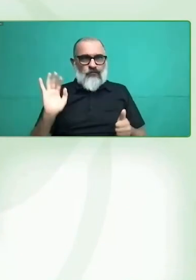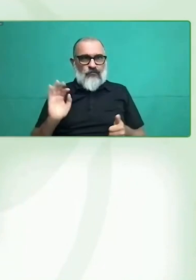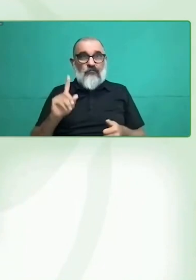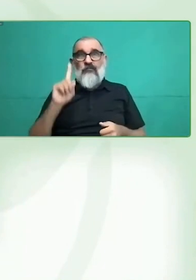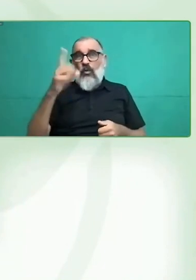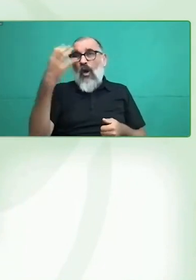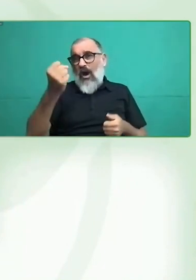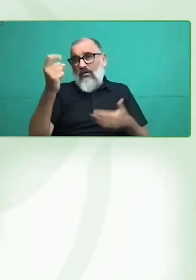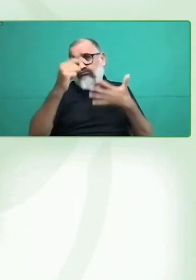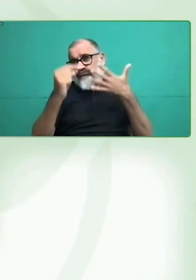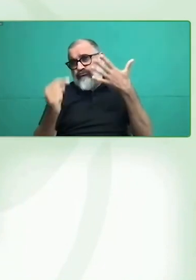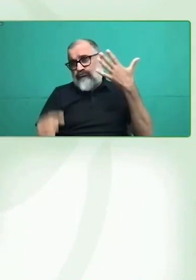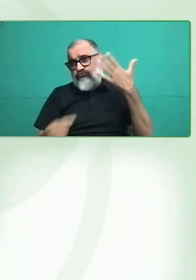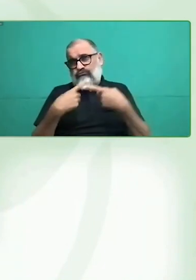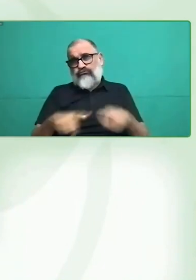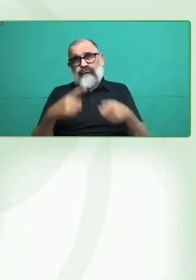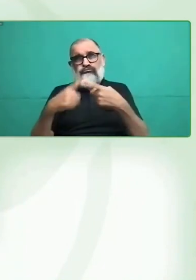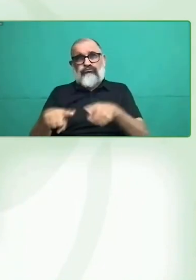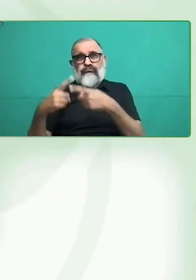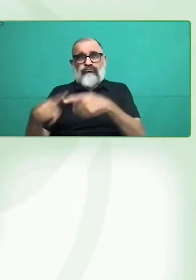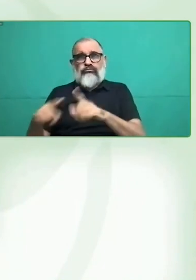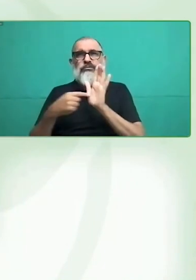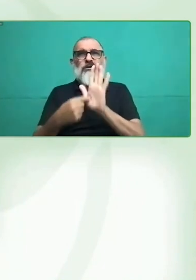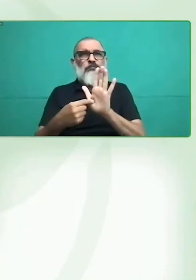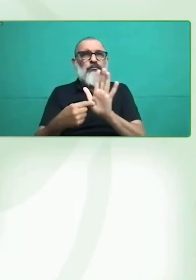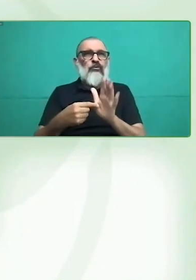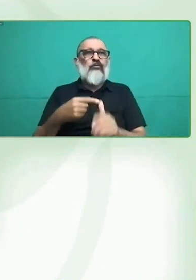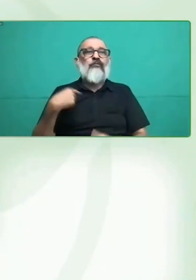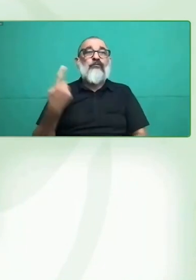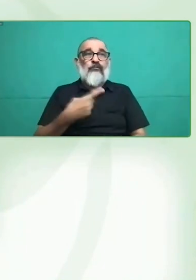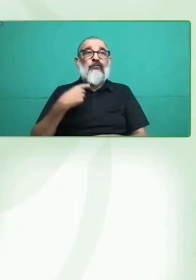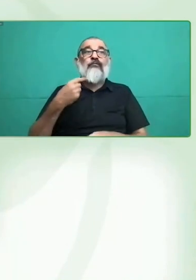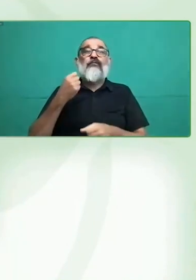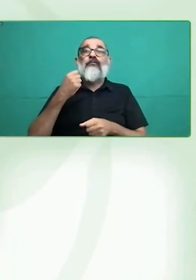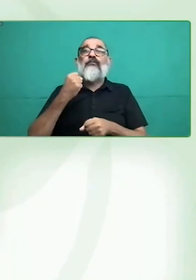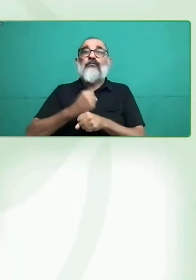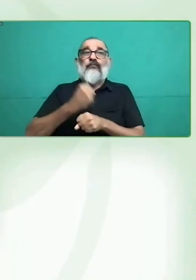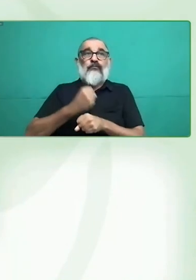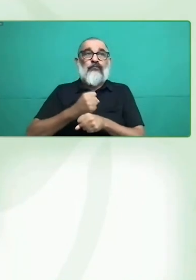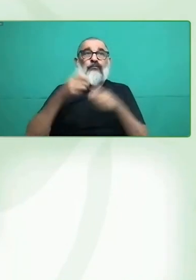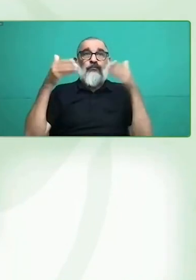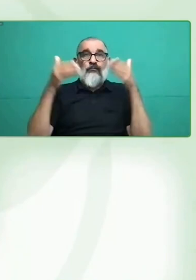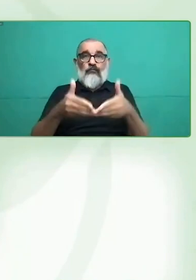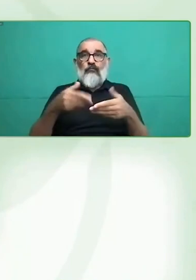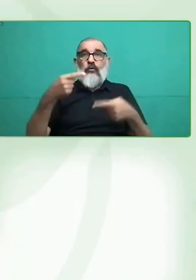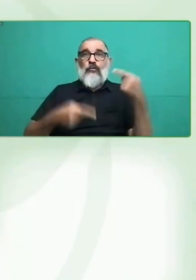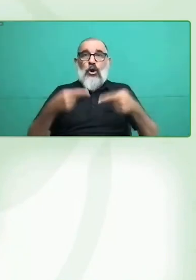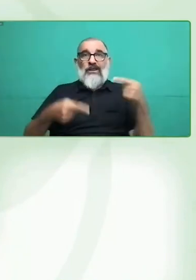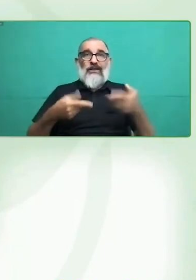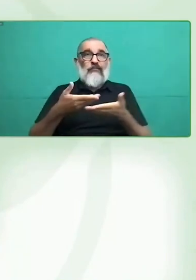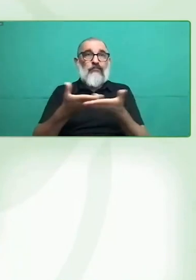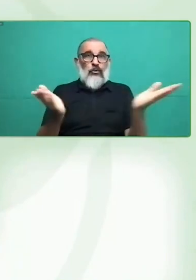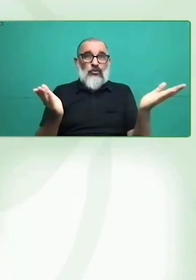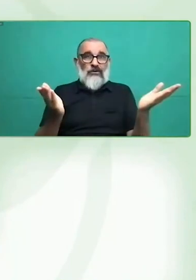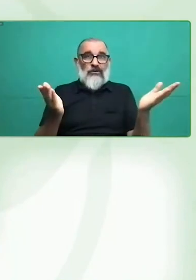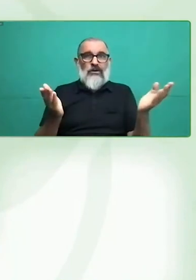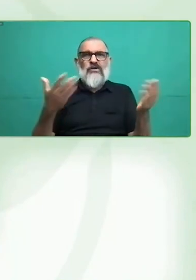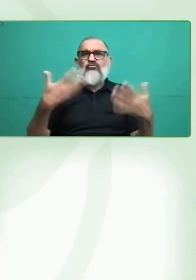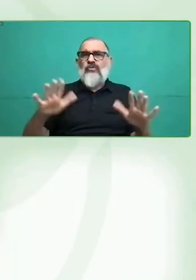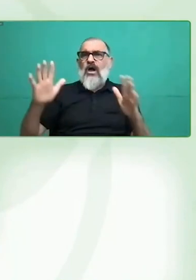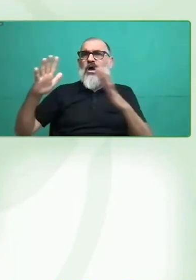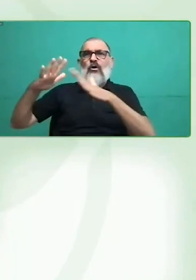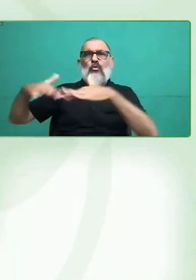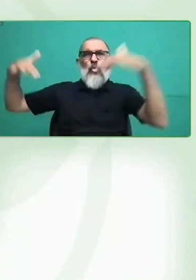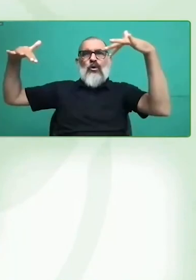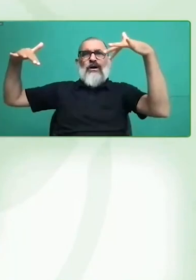de emergencia, donde no se estaban incluyendo las personas con discapacidad, y, bueno, una conversación